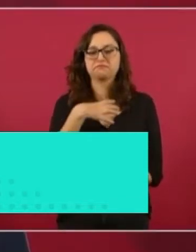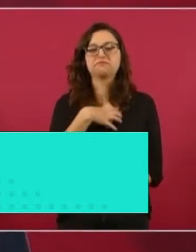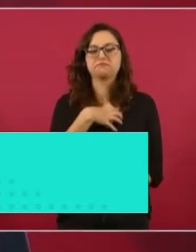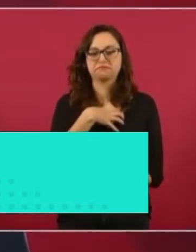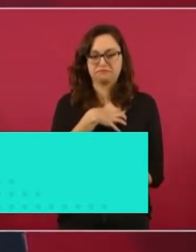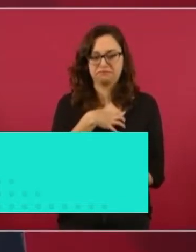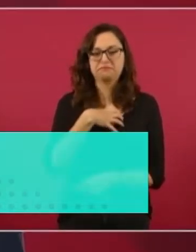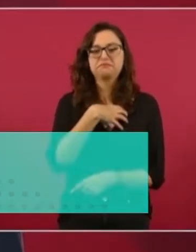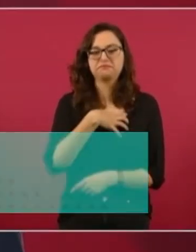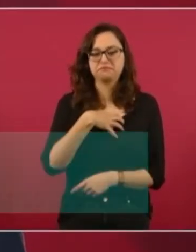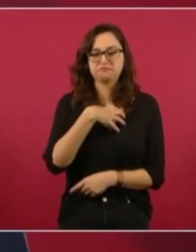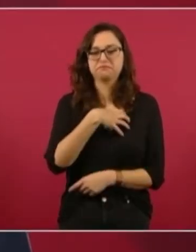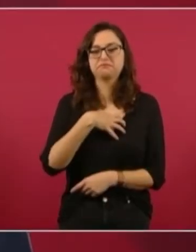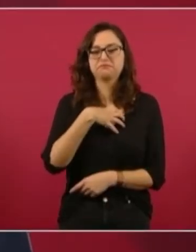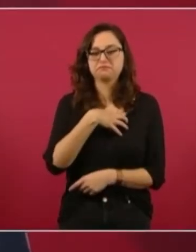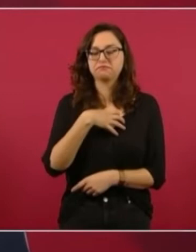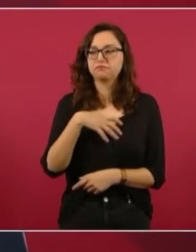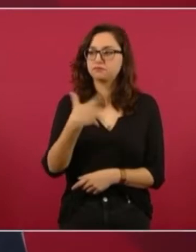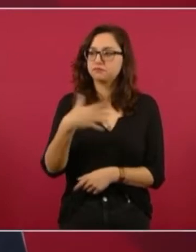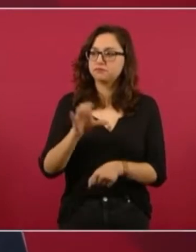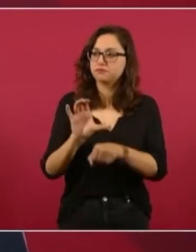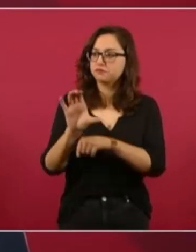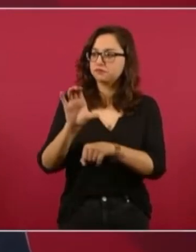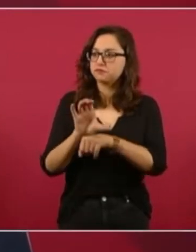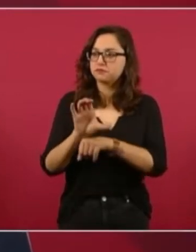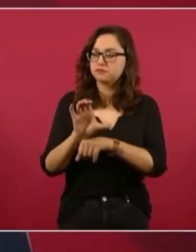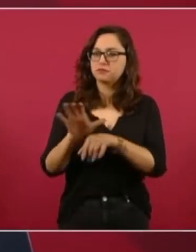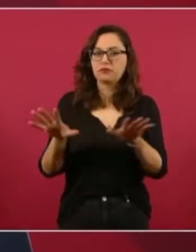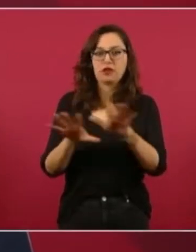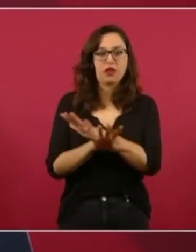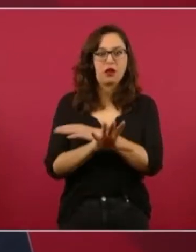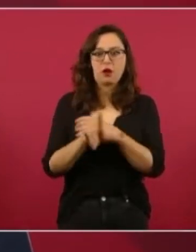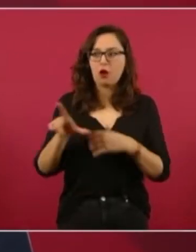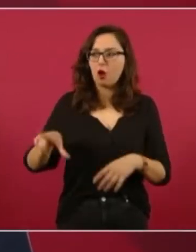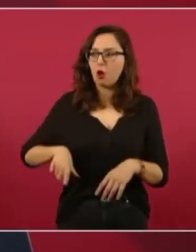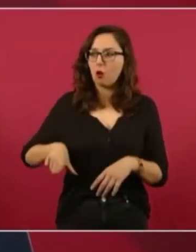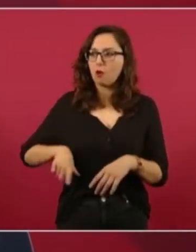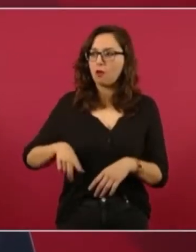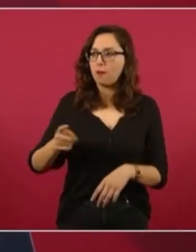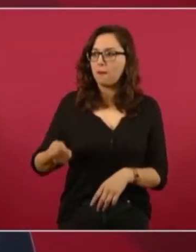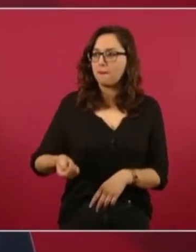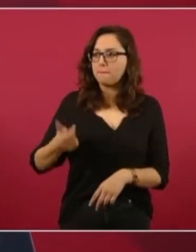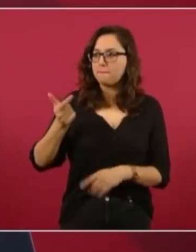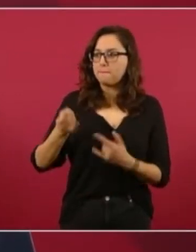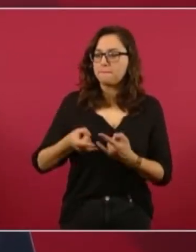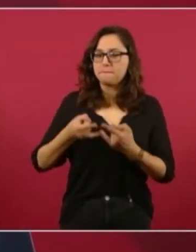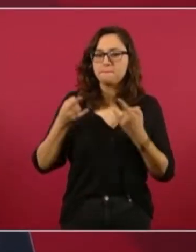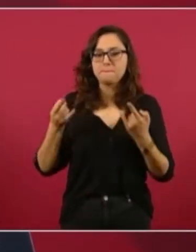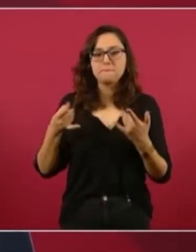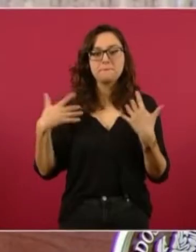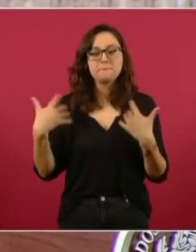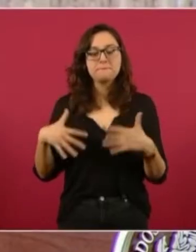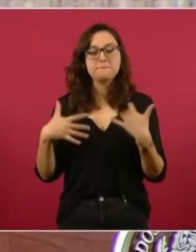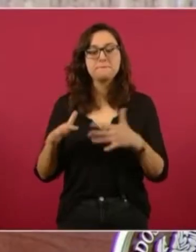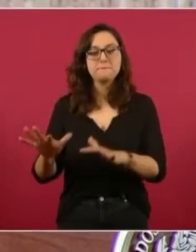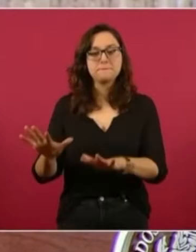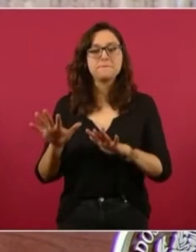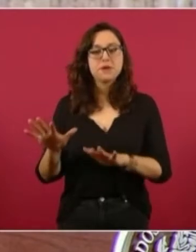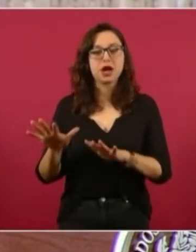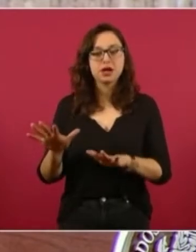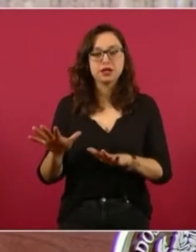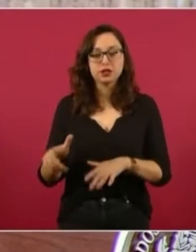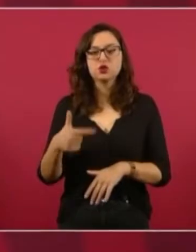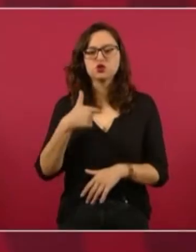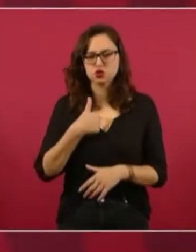cambio histórico en Colombia. Ya he hablado en otras